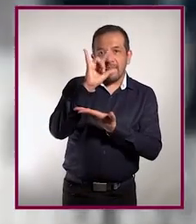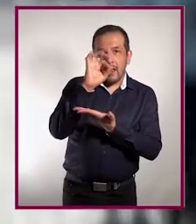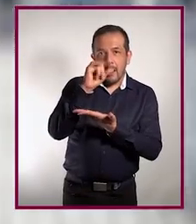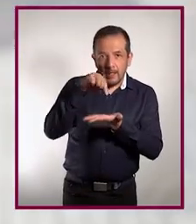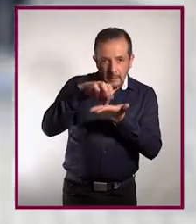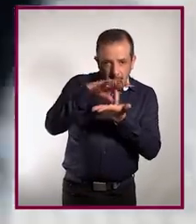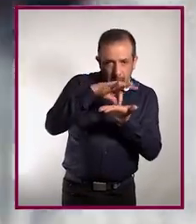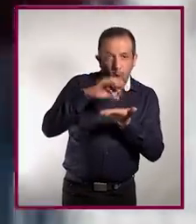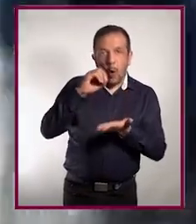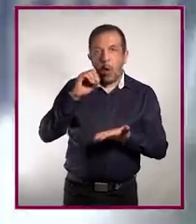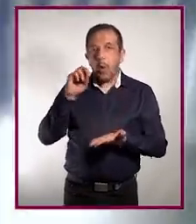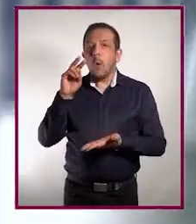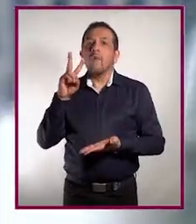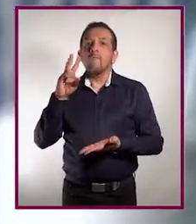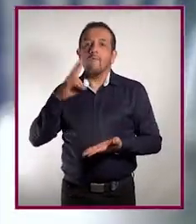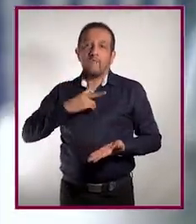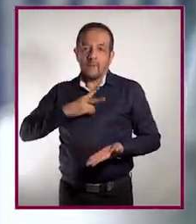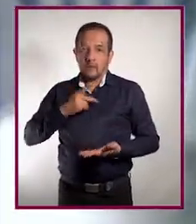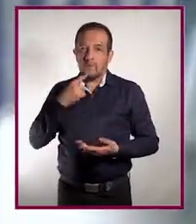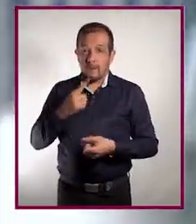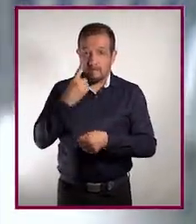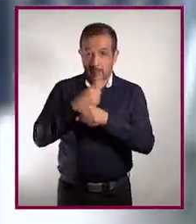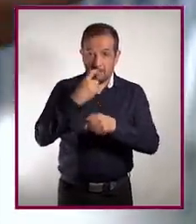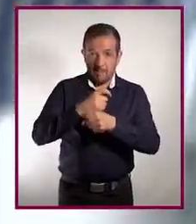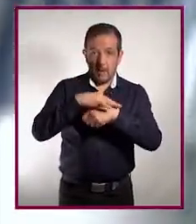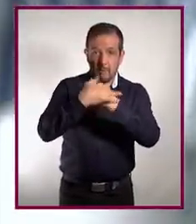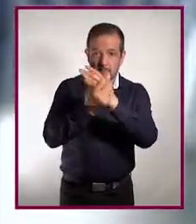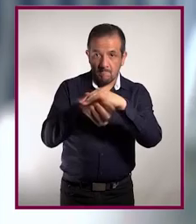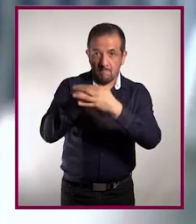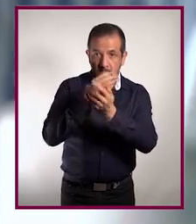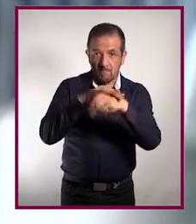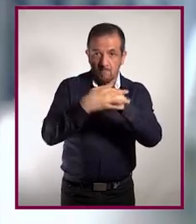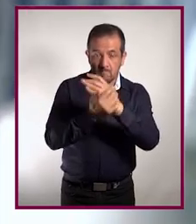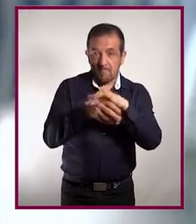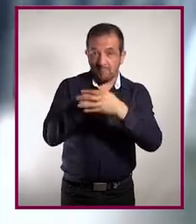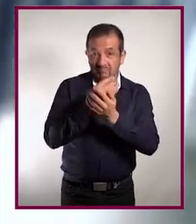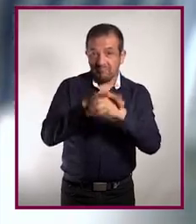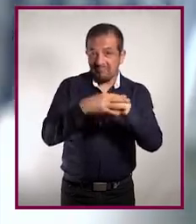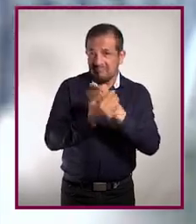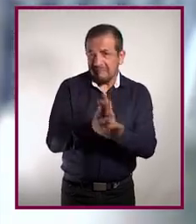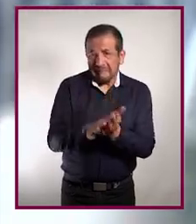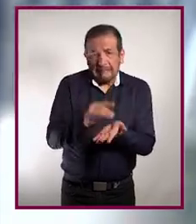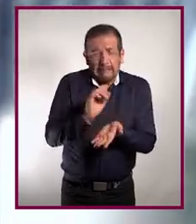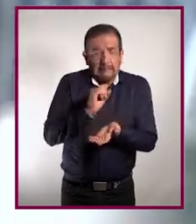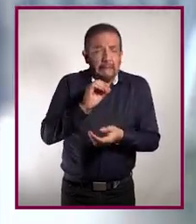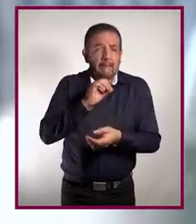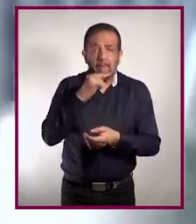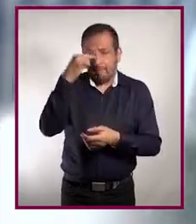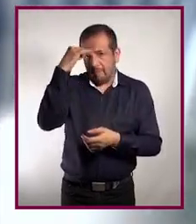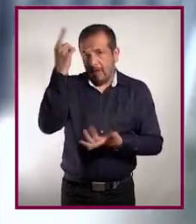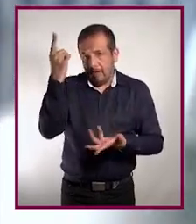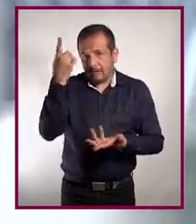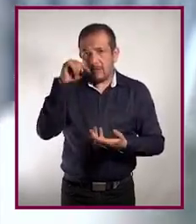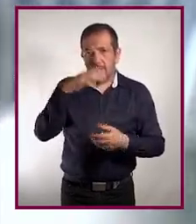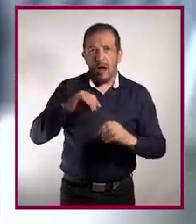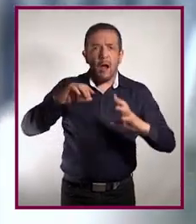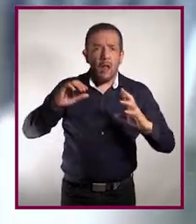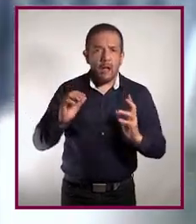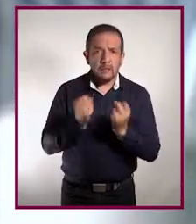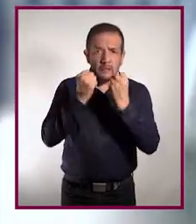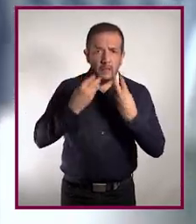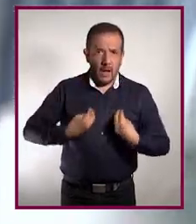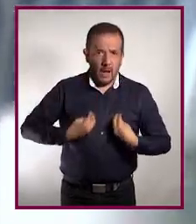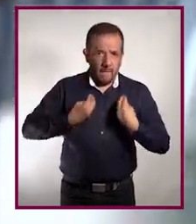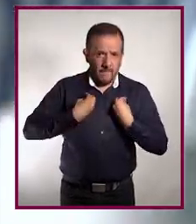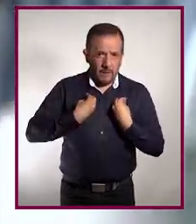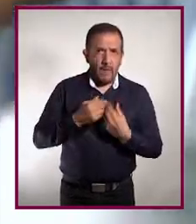virus. Lavado de manos. Pocas cosas más sencillas para salvar vidas como el